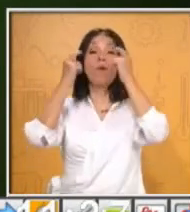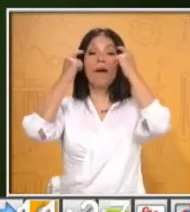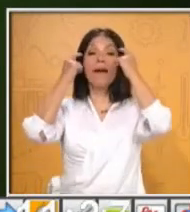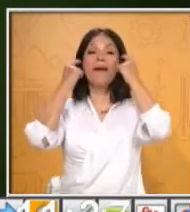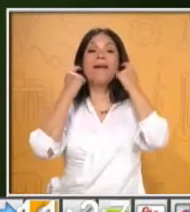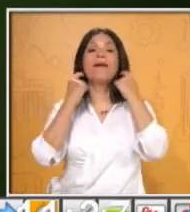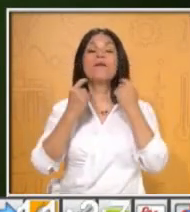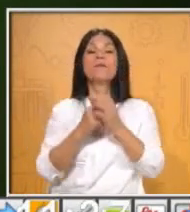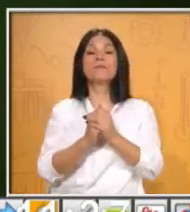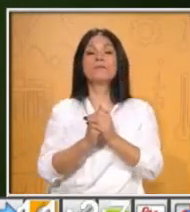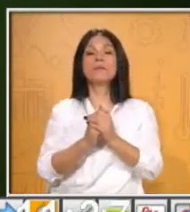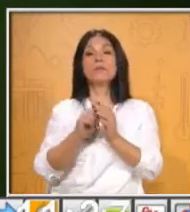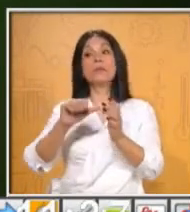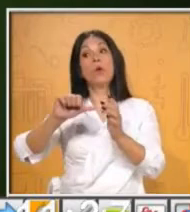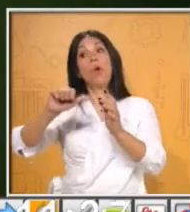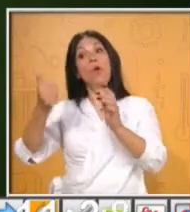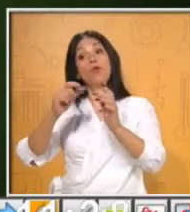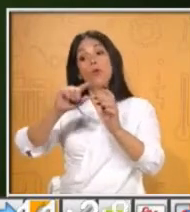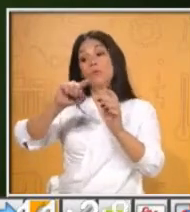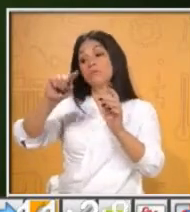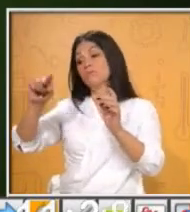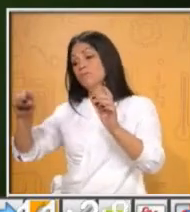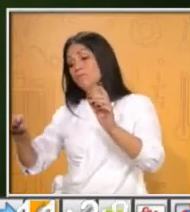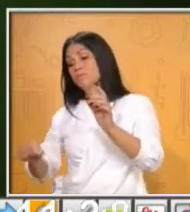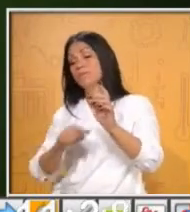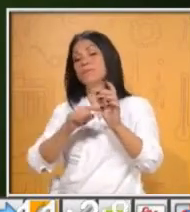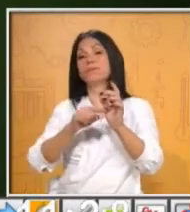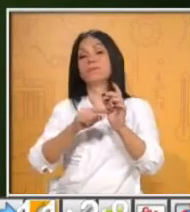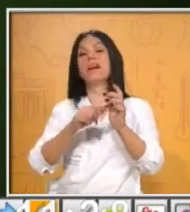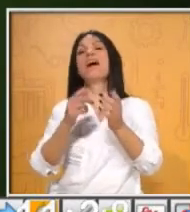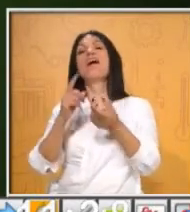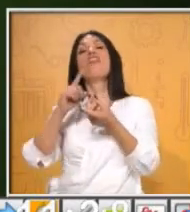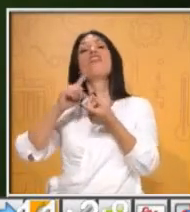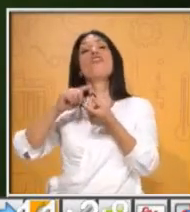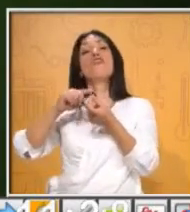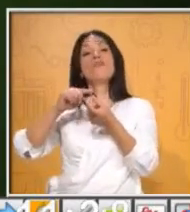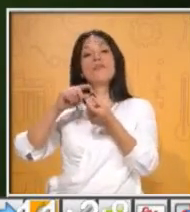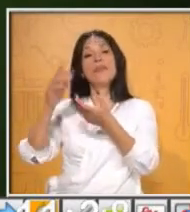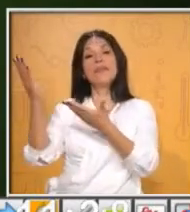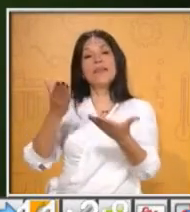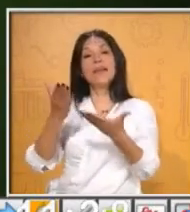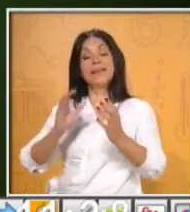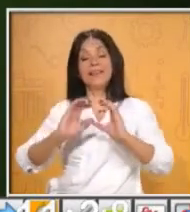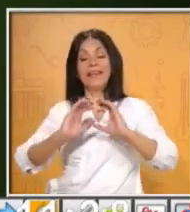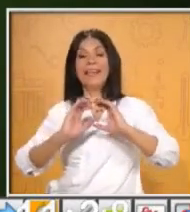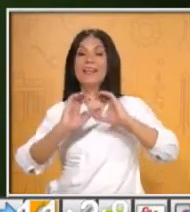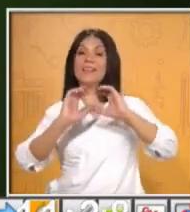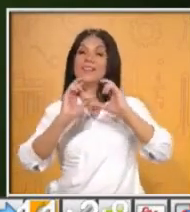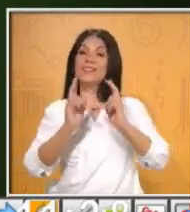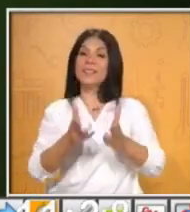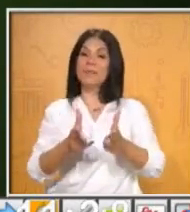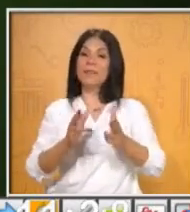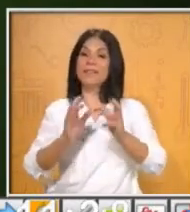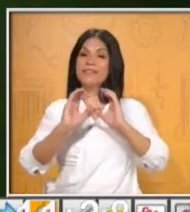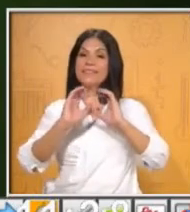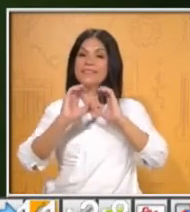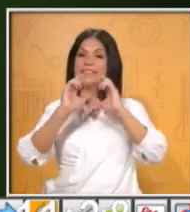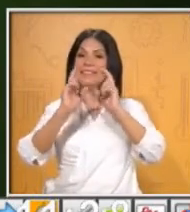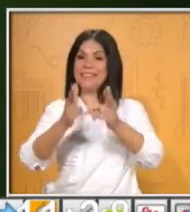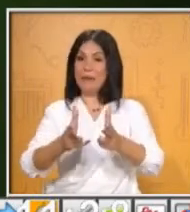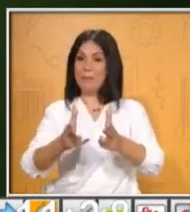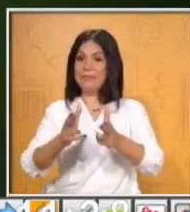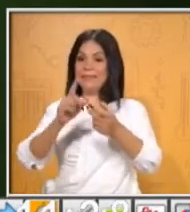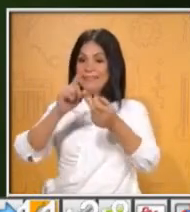octavo de vuelta. De estar en Guerrero llega a... Vamos a llegar a Chiapas. Muy bien, esa es tu primera